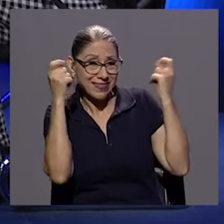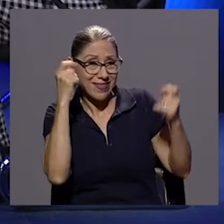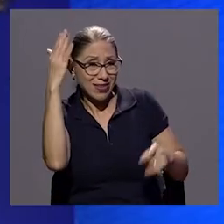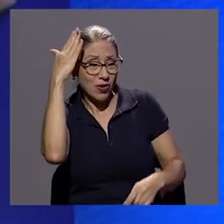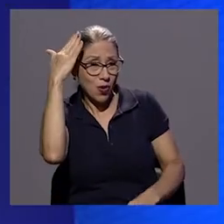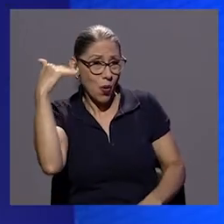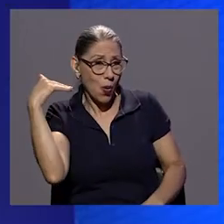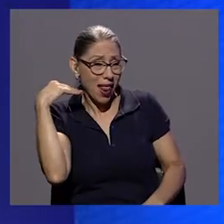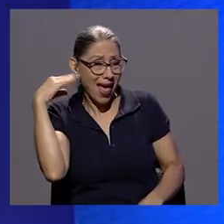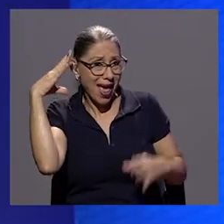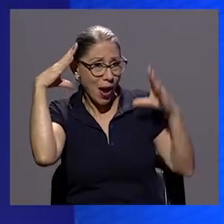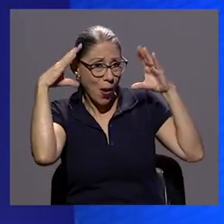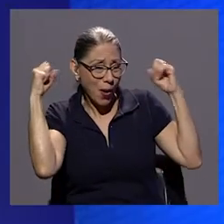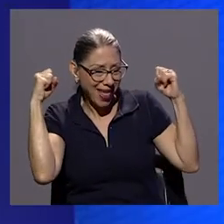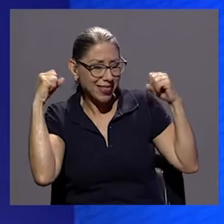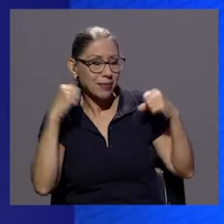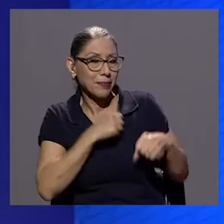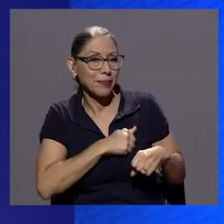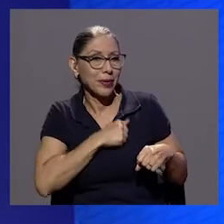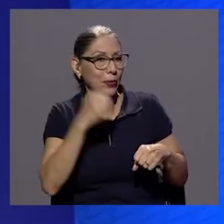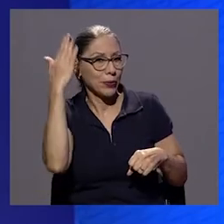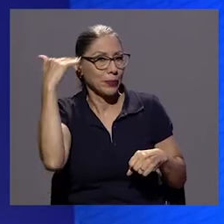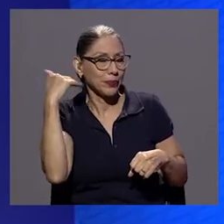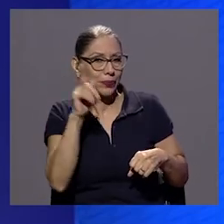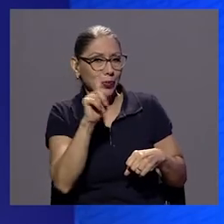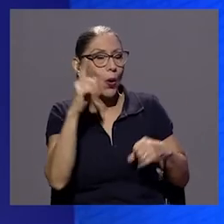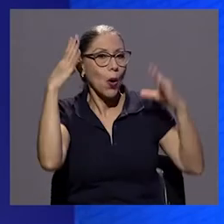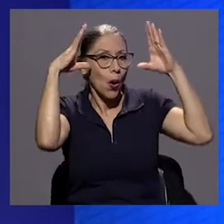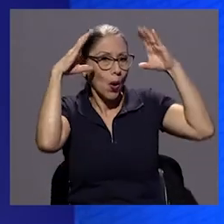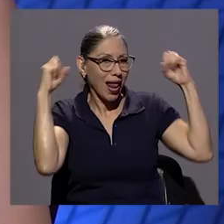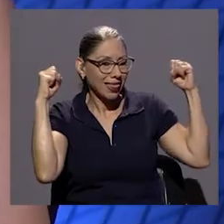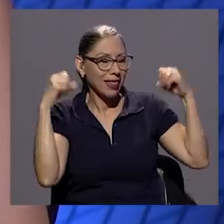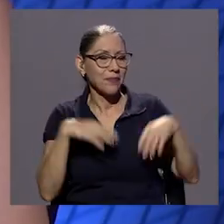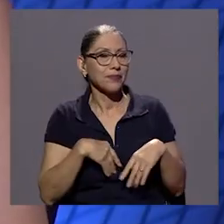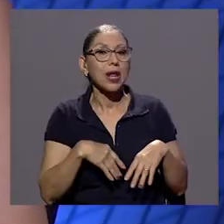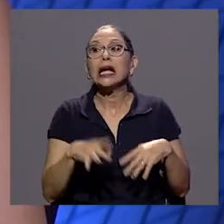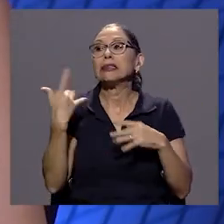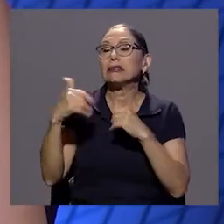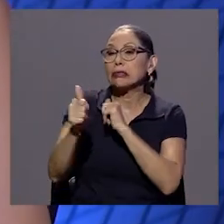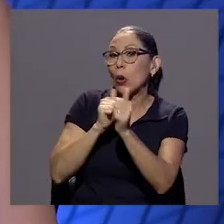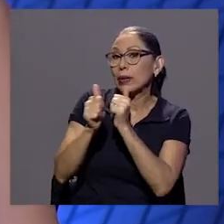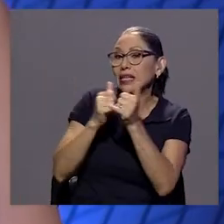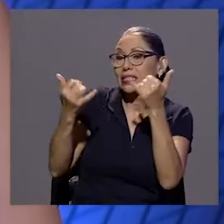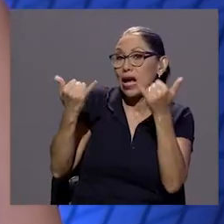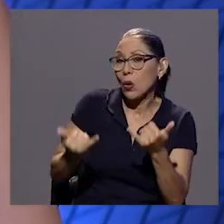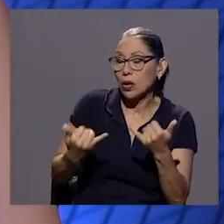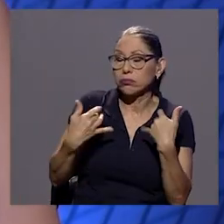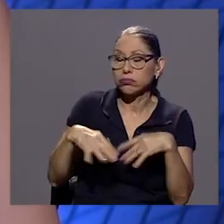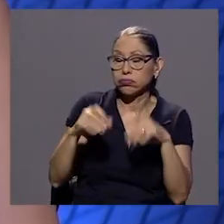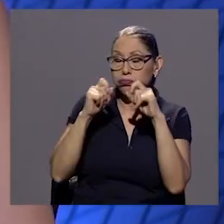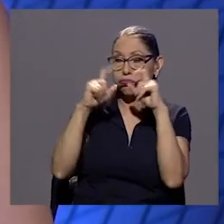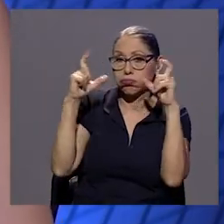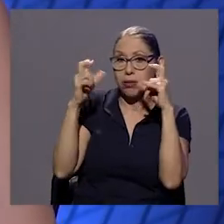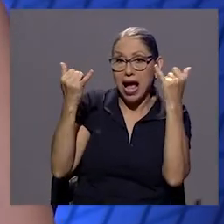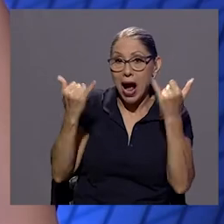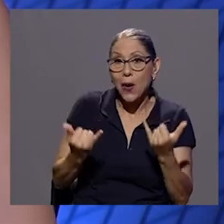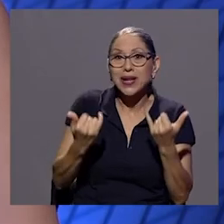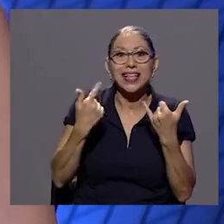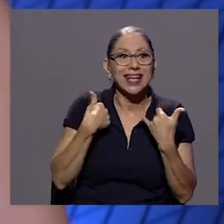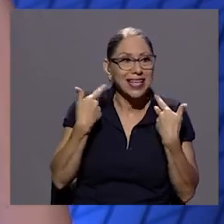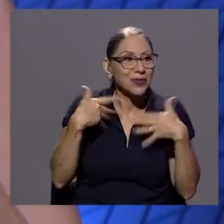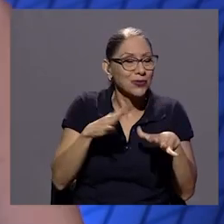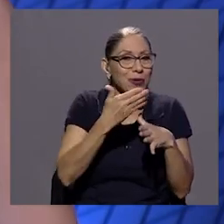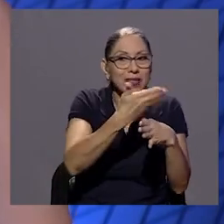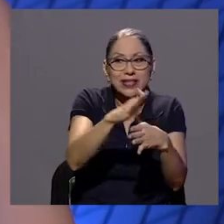que aspiraban a llegar ahí es enorme la competencia hoy en día es impresionante ahorita que yo estoy haciendo la distribución del documental y que